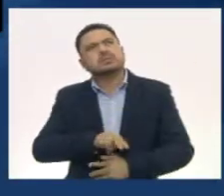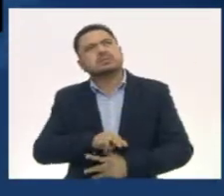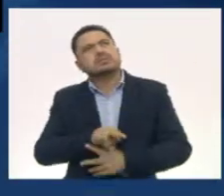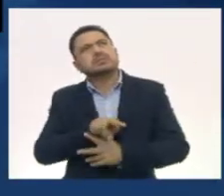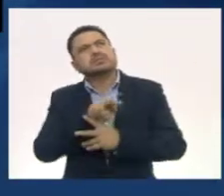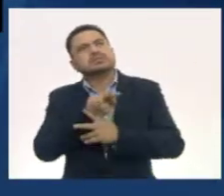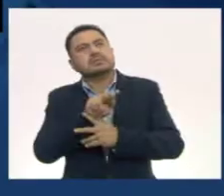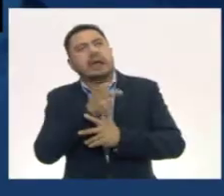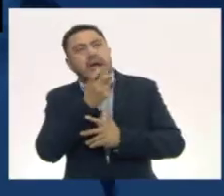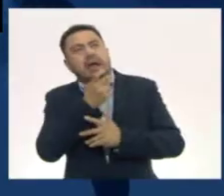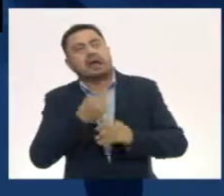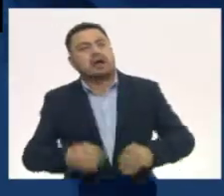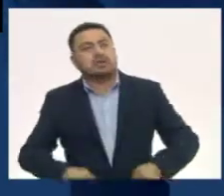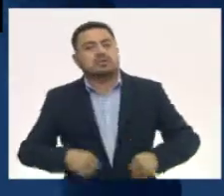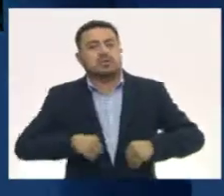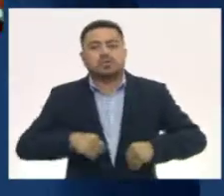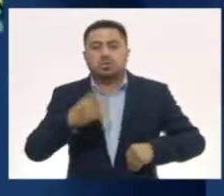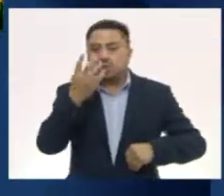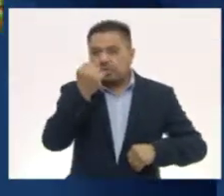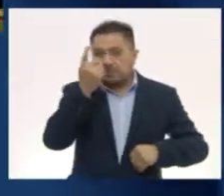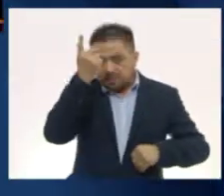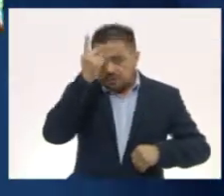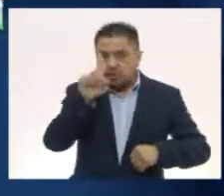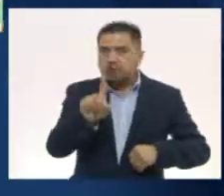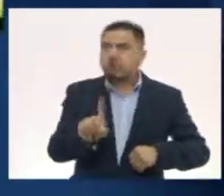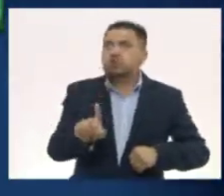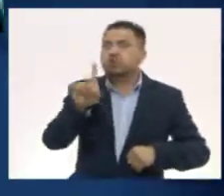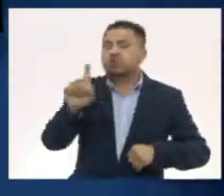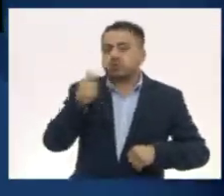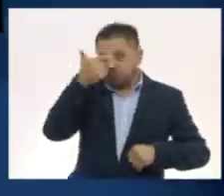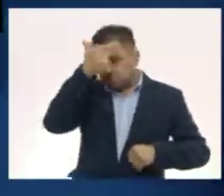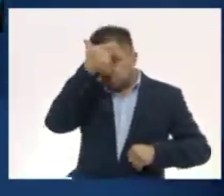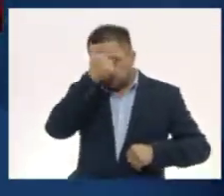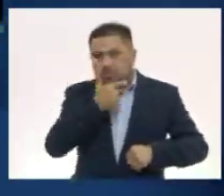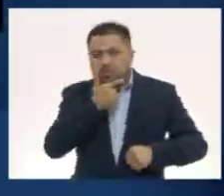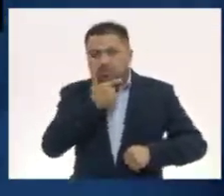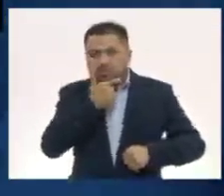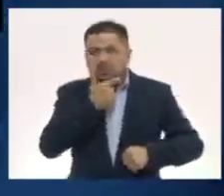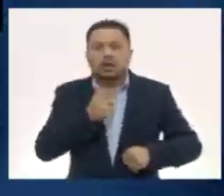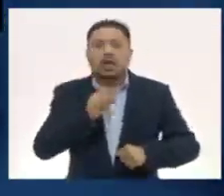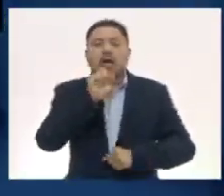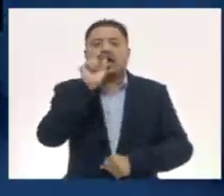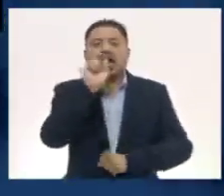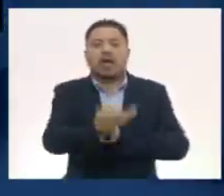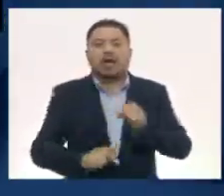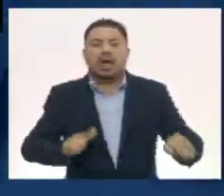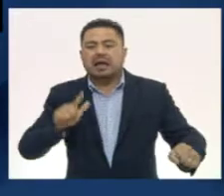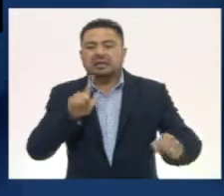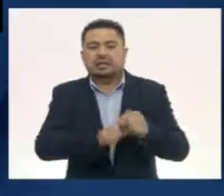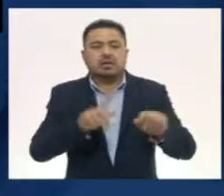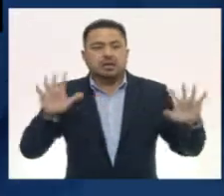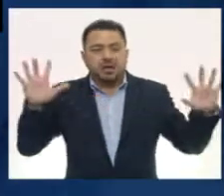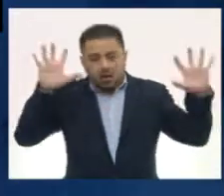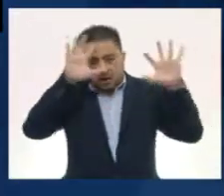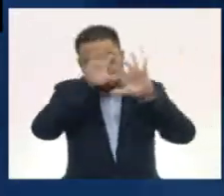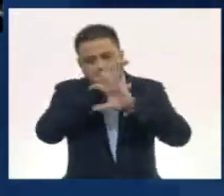Ahí vivían los nueve dioses de la noche, los animales de la oscuridad,